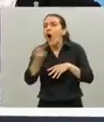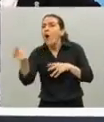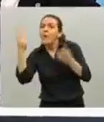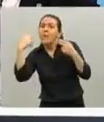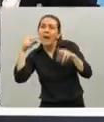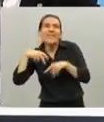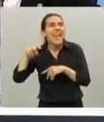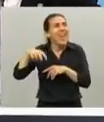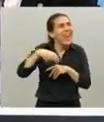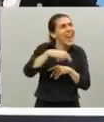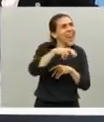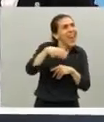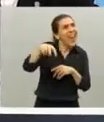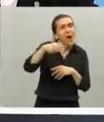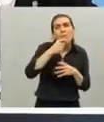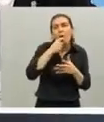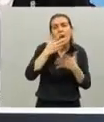también como